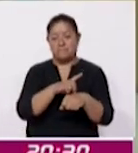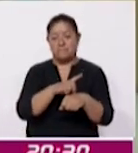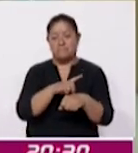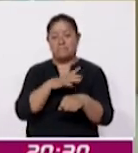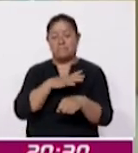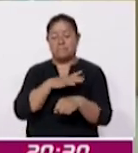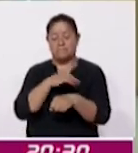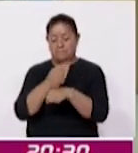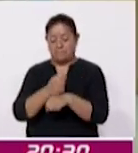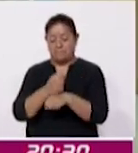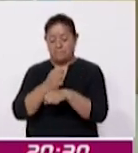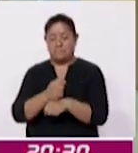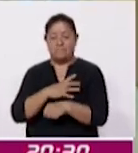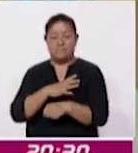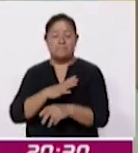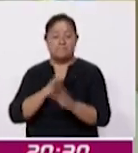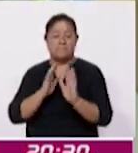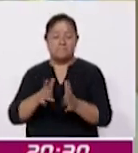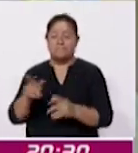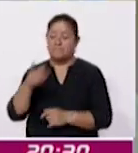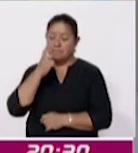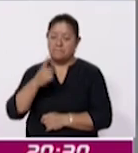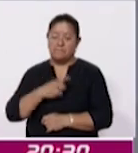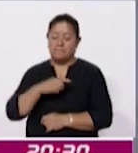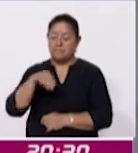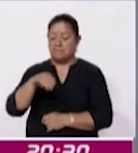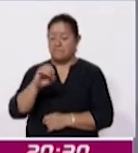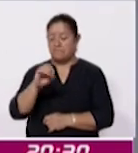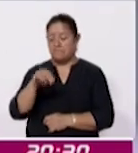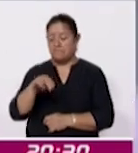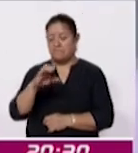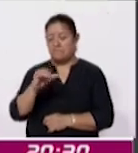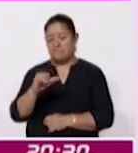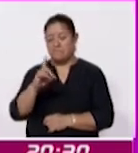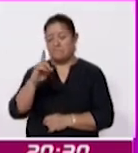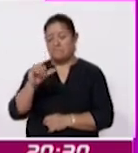rehabilitado, así lo precisó Moncada Jiménez.